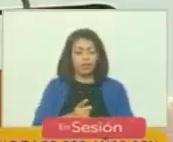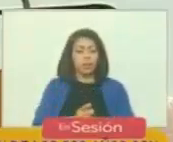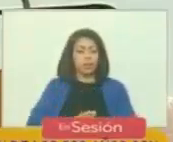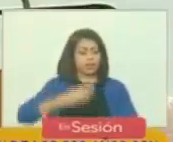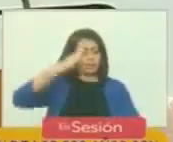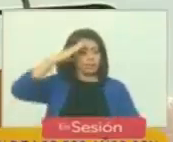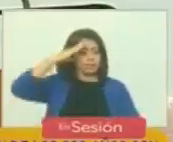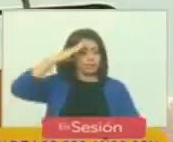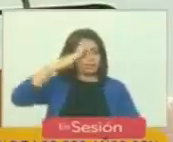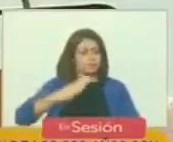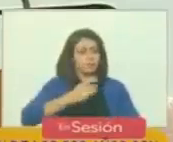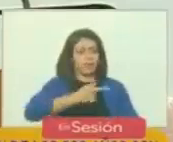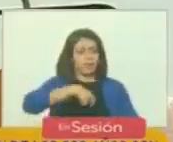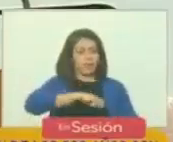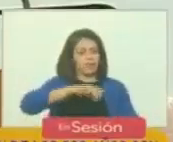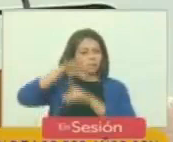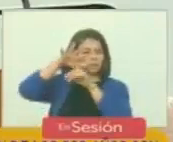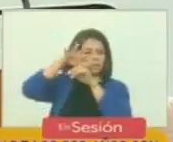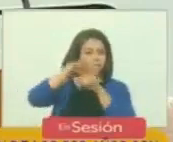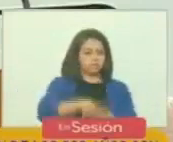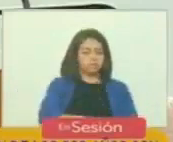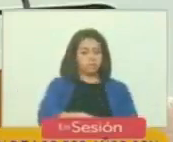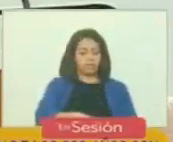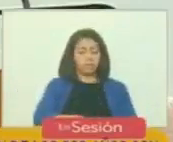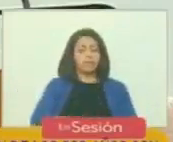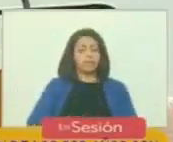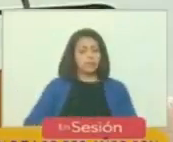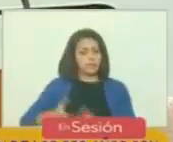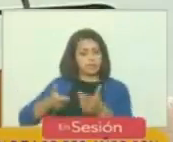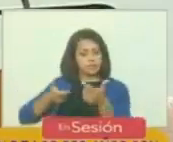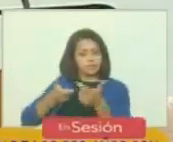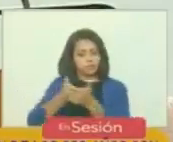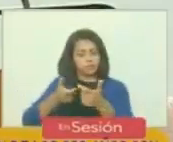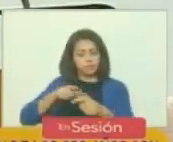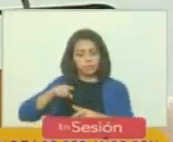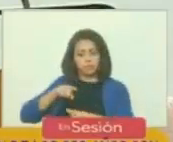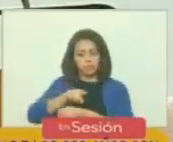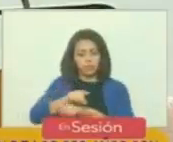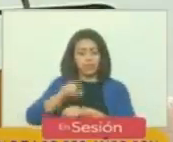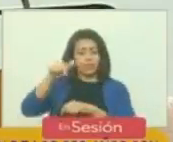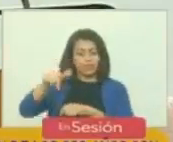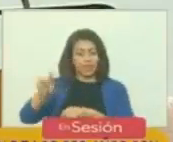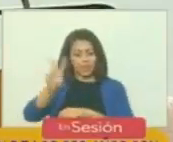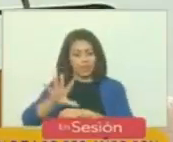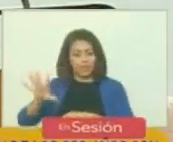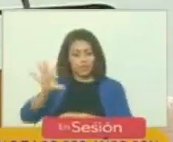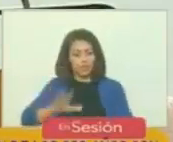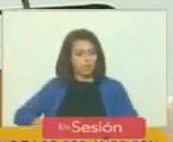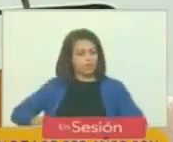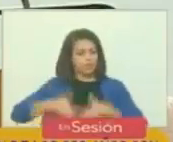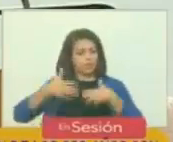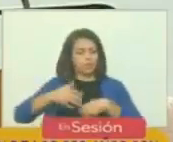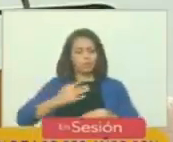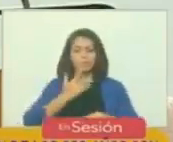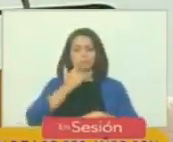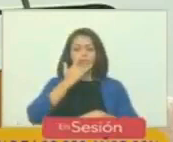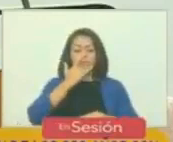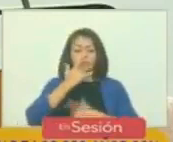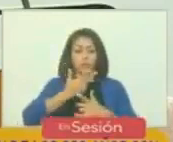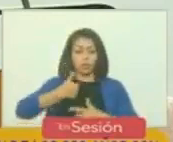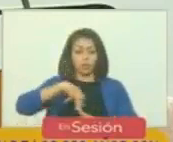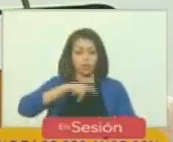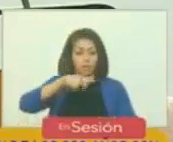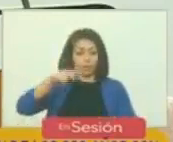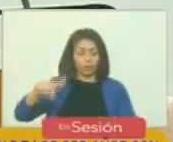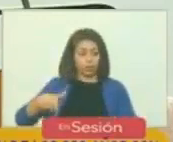marinos españoles eran arrollados por los cañones y la fusilería patriota el coraje y el valor de nuestros